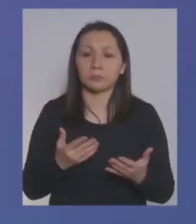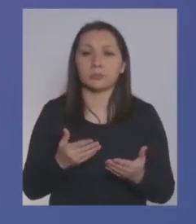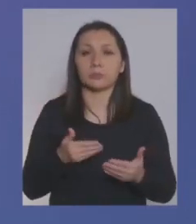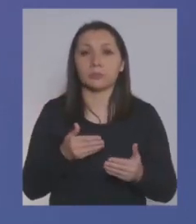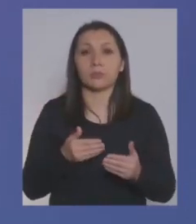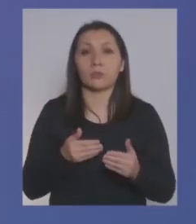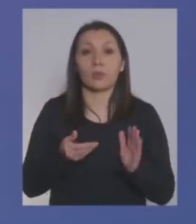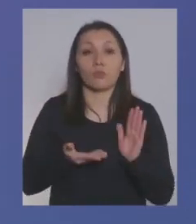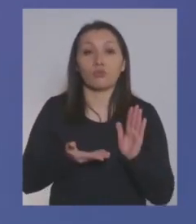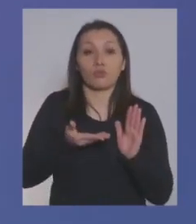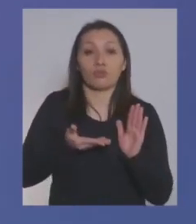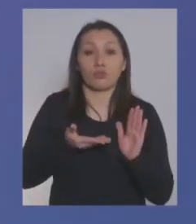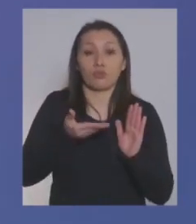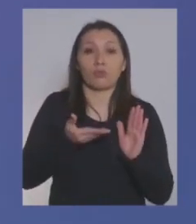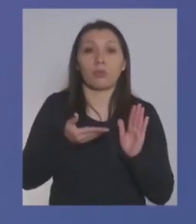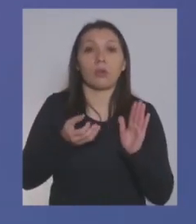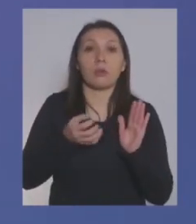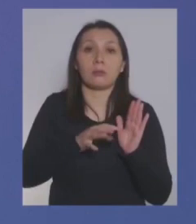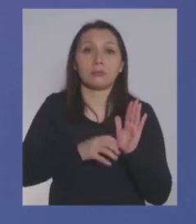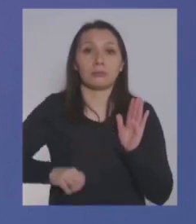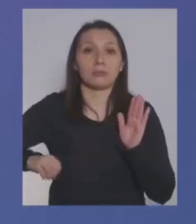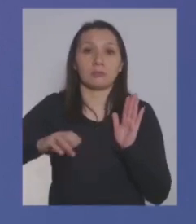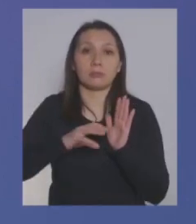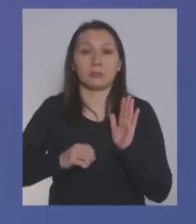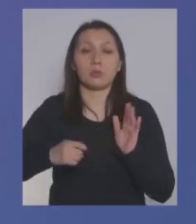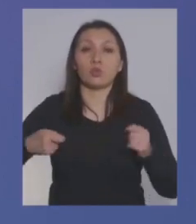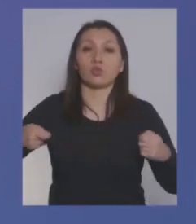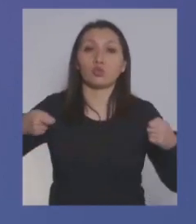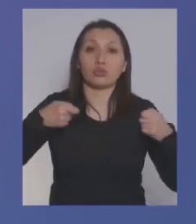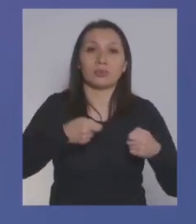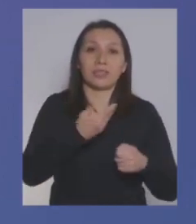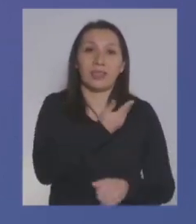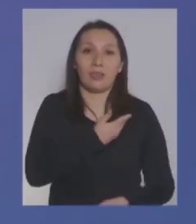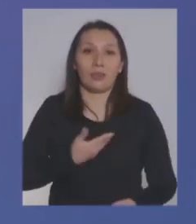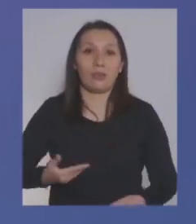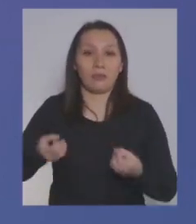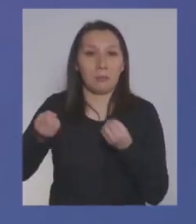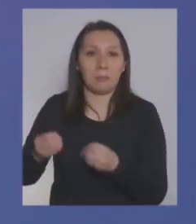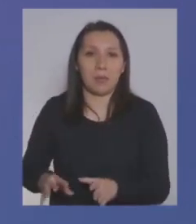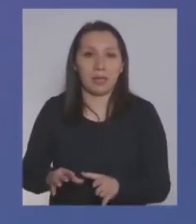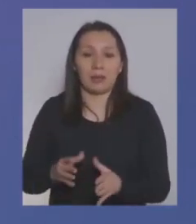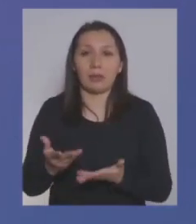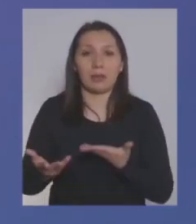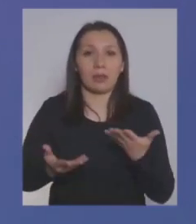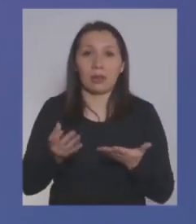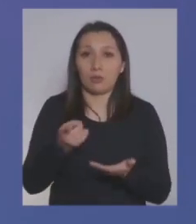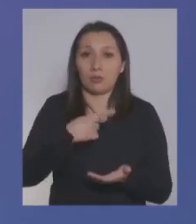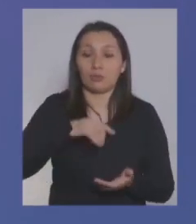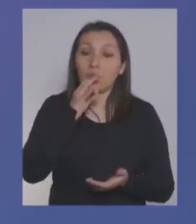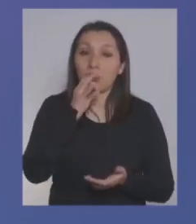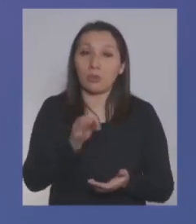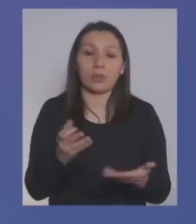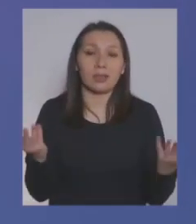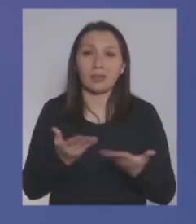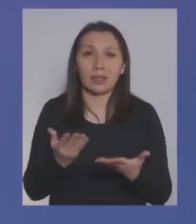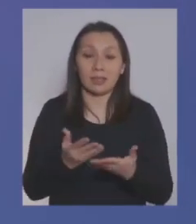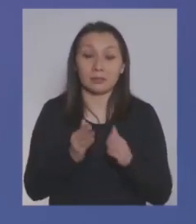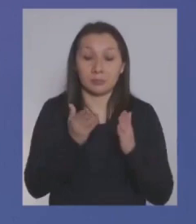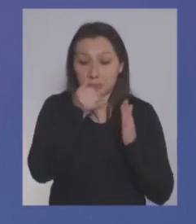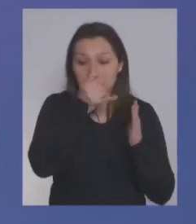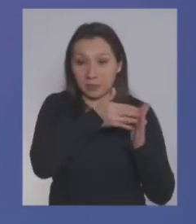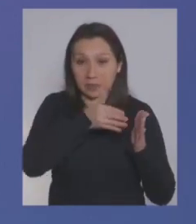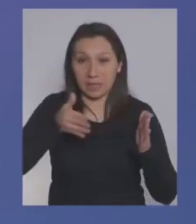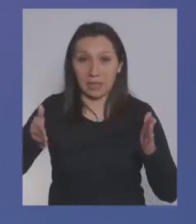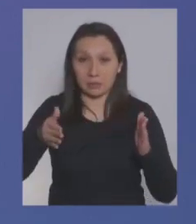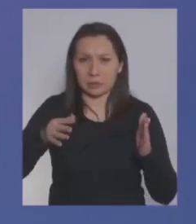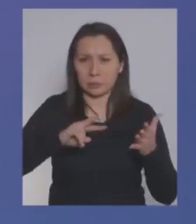a medida que sube ese ingreso va también perdiendo parte del subsidio estatal ¿ya? entonces ¿qué es lo que estamos planteando nosotros? lo que estamos planteando en estos momentos